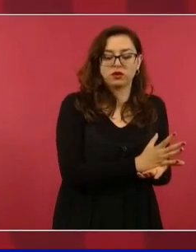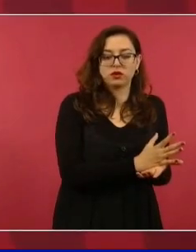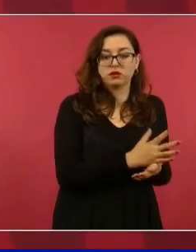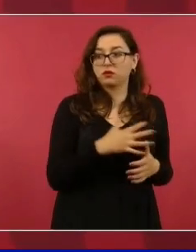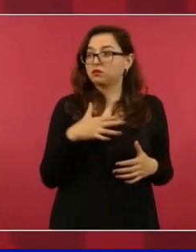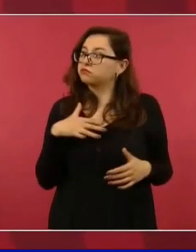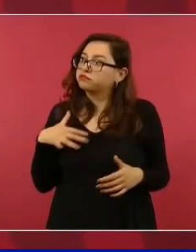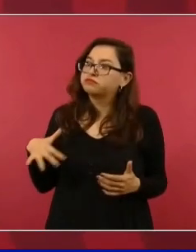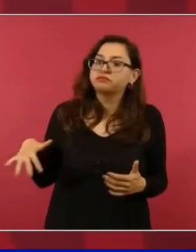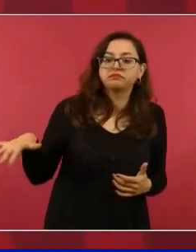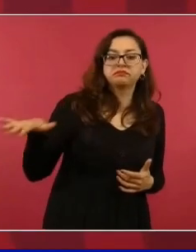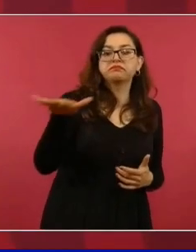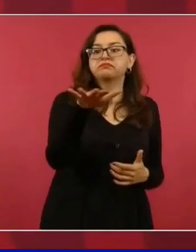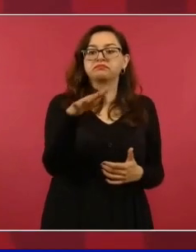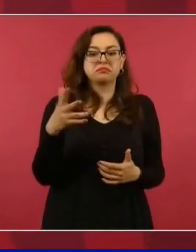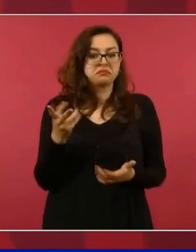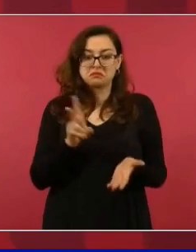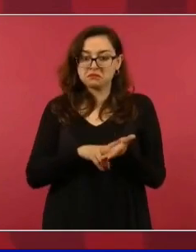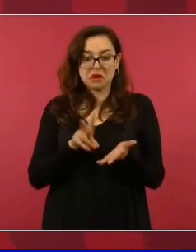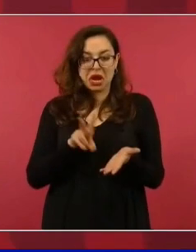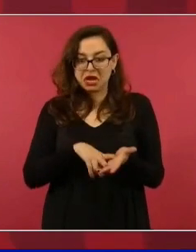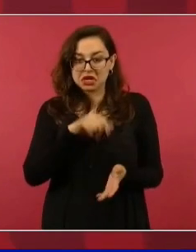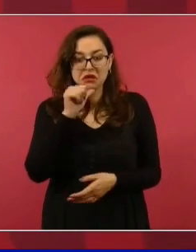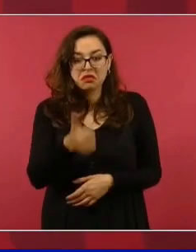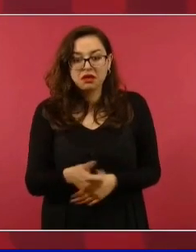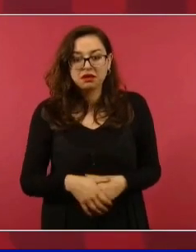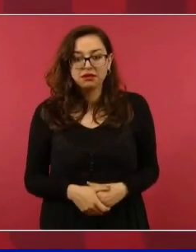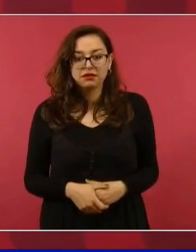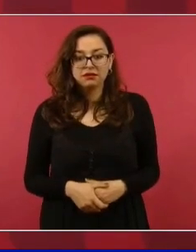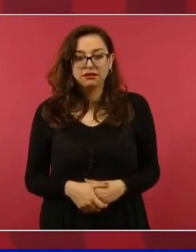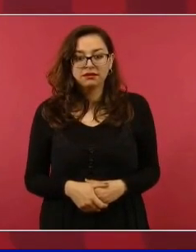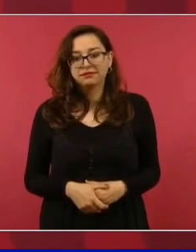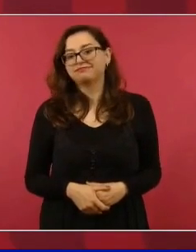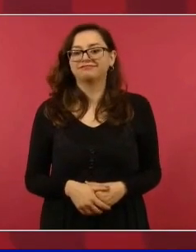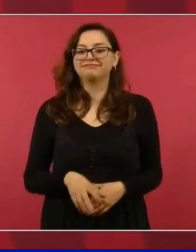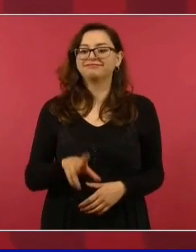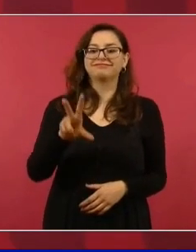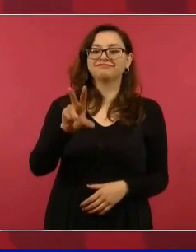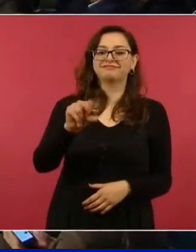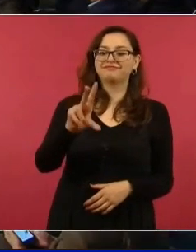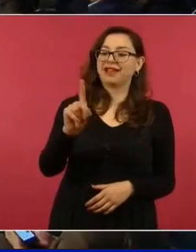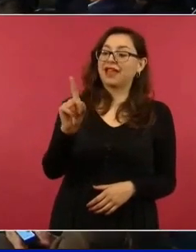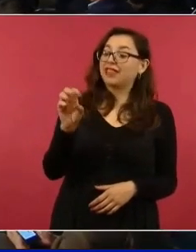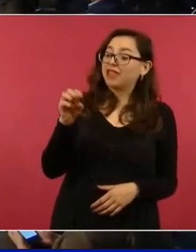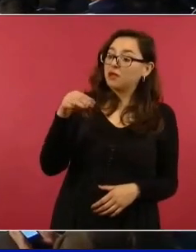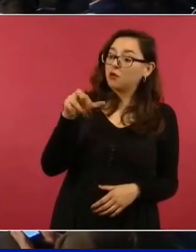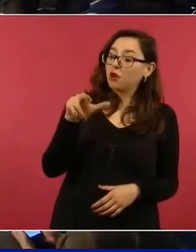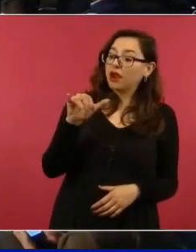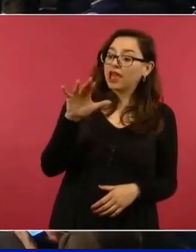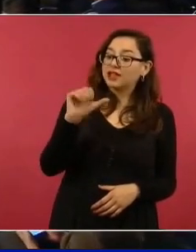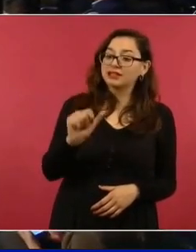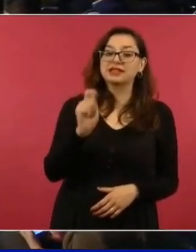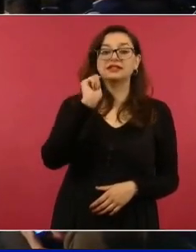No, para nada, somos todos, la democracia es asunto de todos